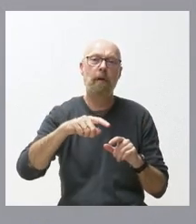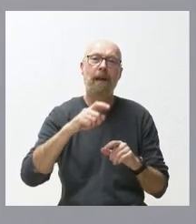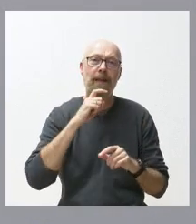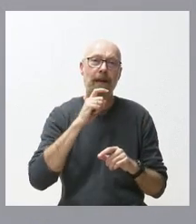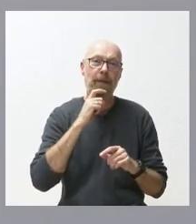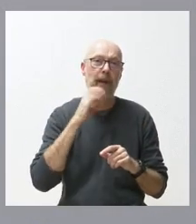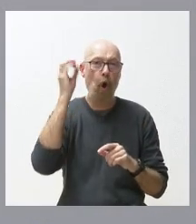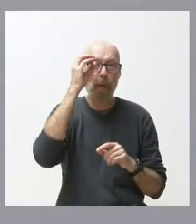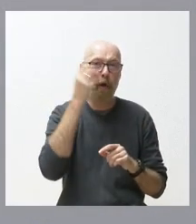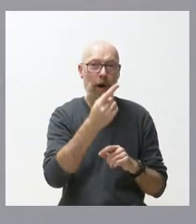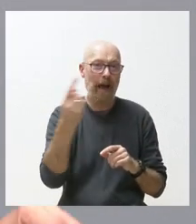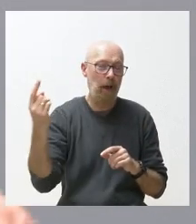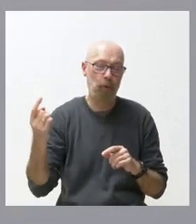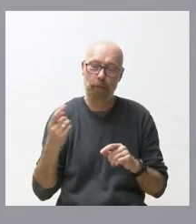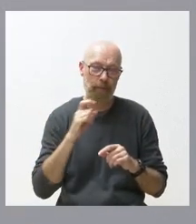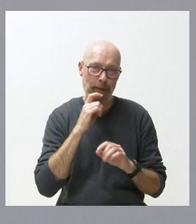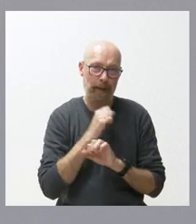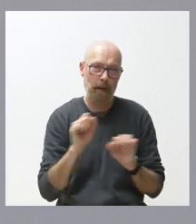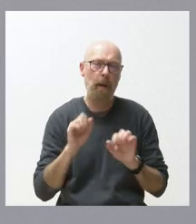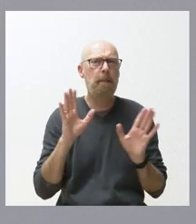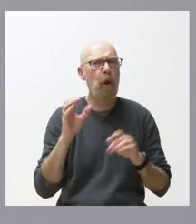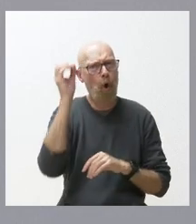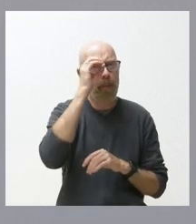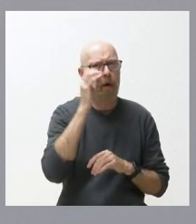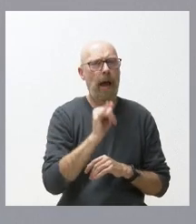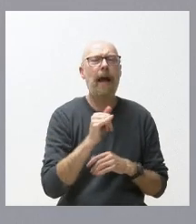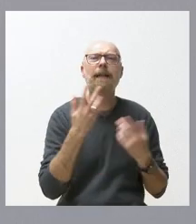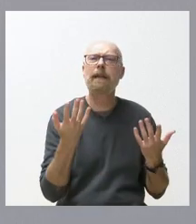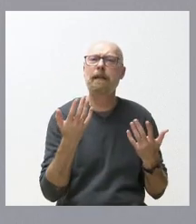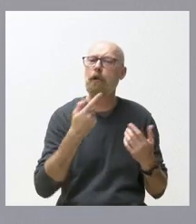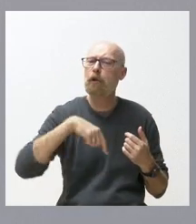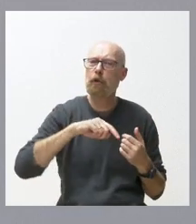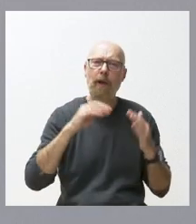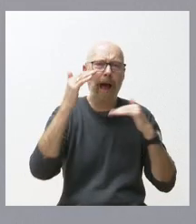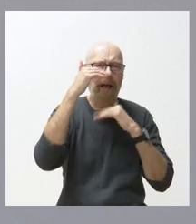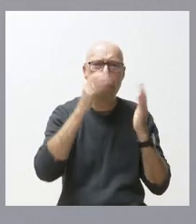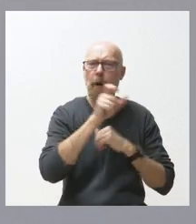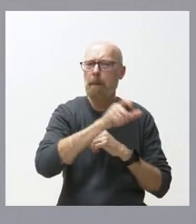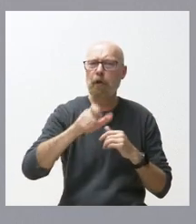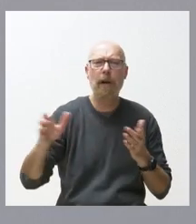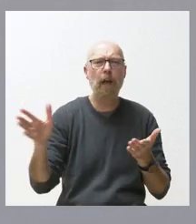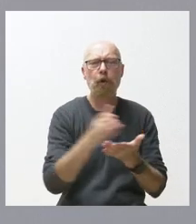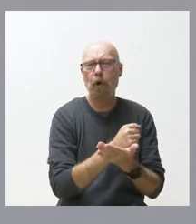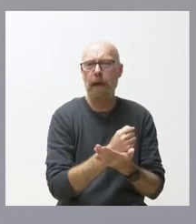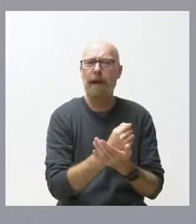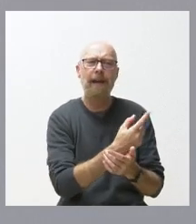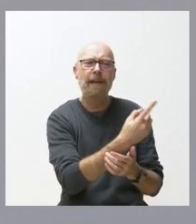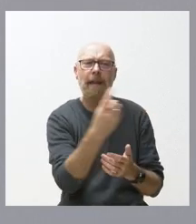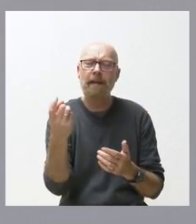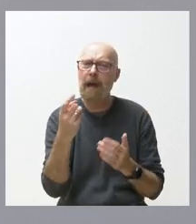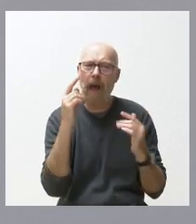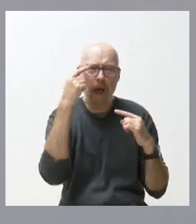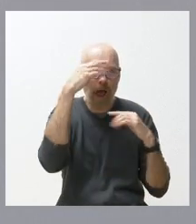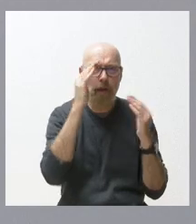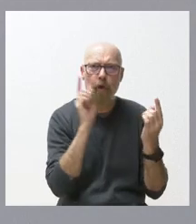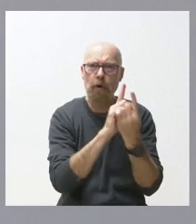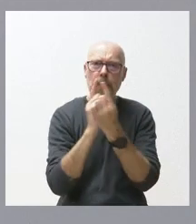todos ellos pero lo que sí que tenemos opinión es un hecho cierto que es que nosotros vamos a seguir atendiendo a todas las personas a sus necesidades que el papel de las organizaciones no